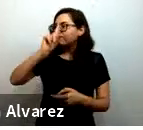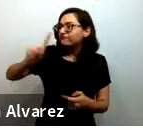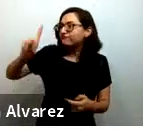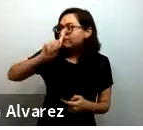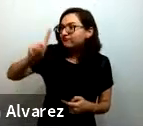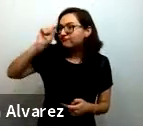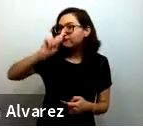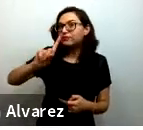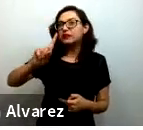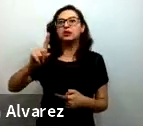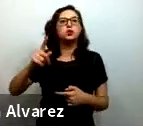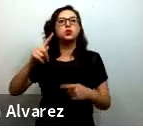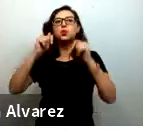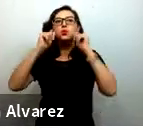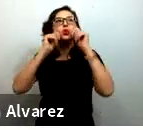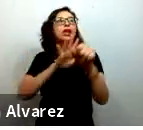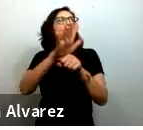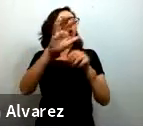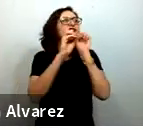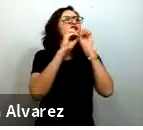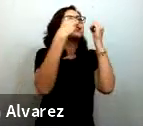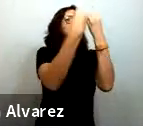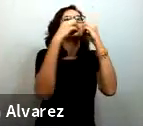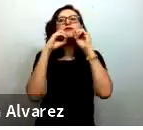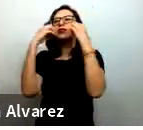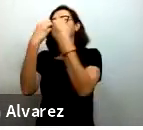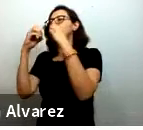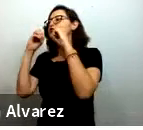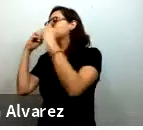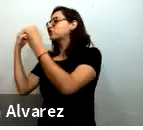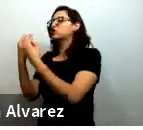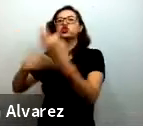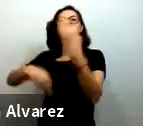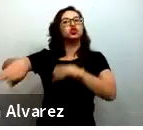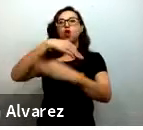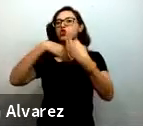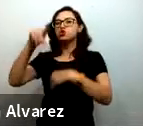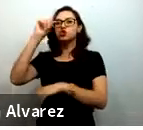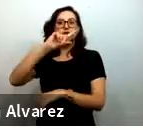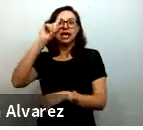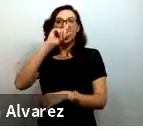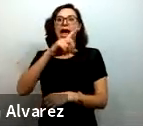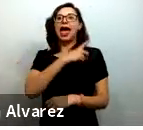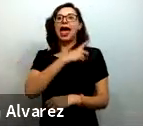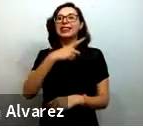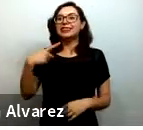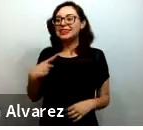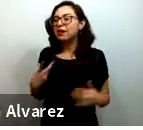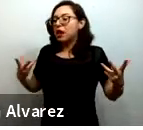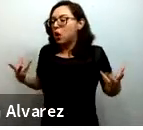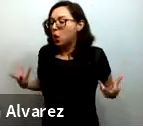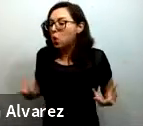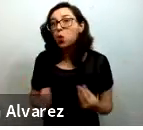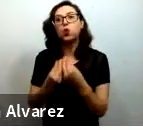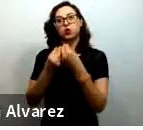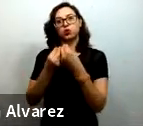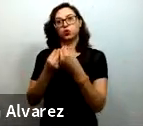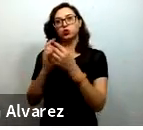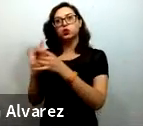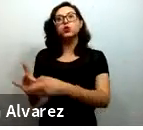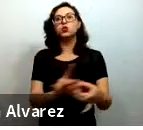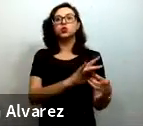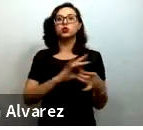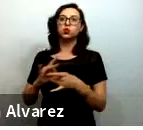agencia que sea, que vamos construyendo el consenso, sigamos las